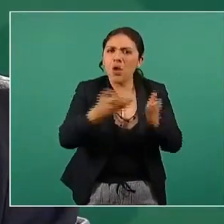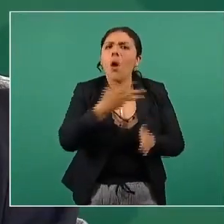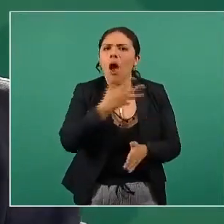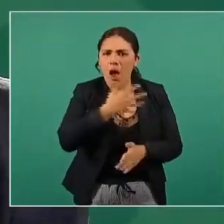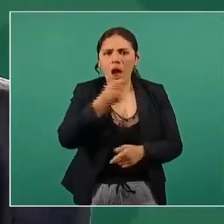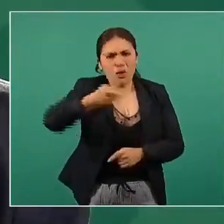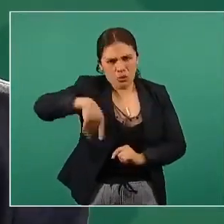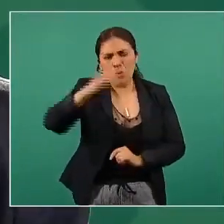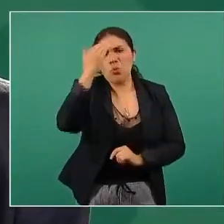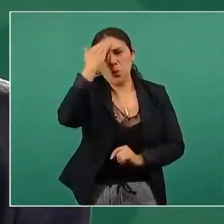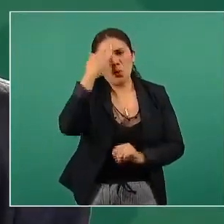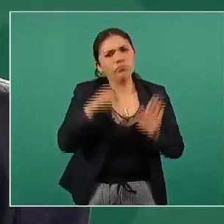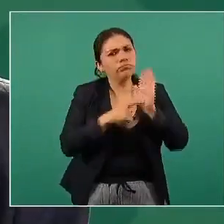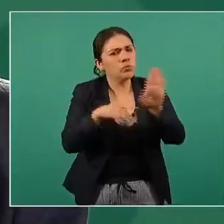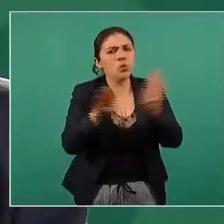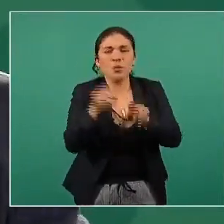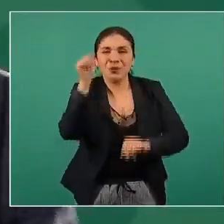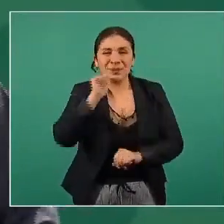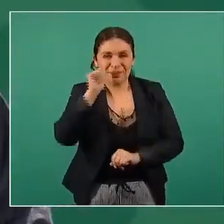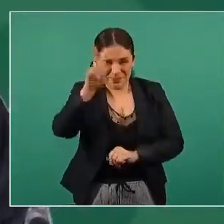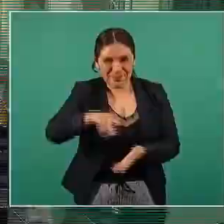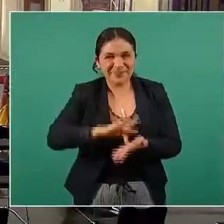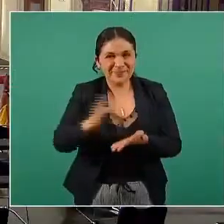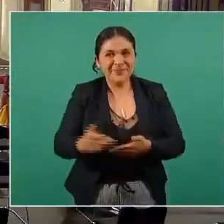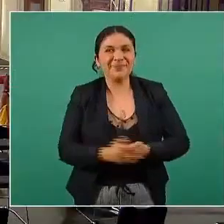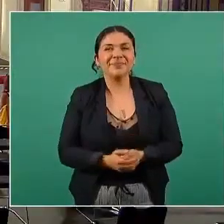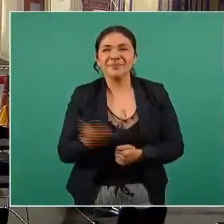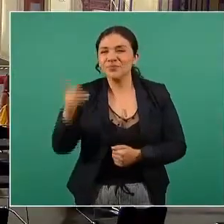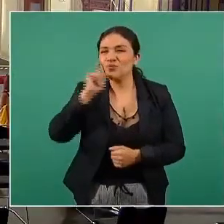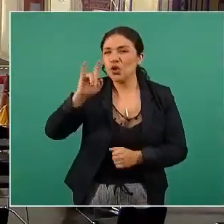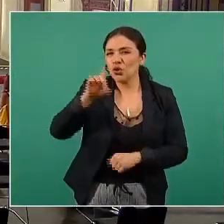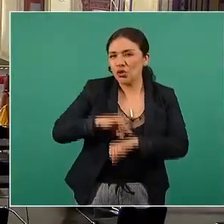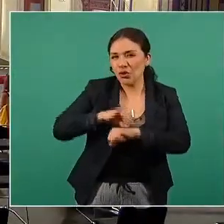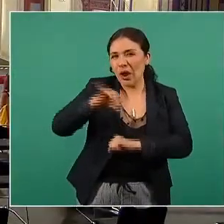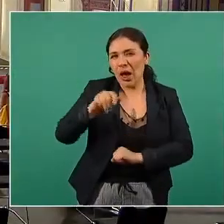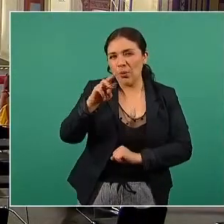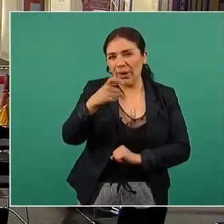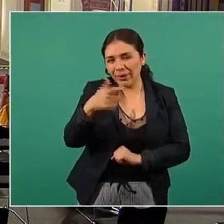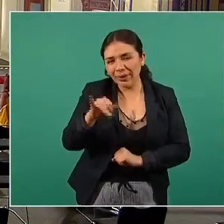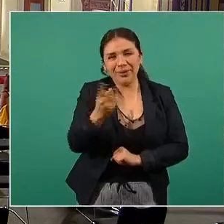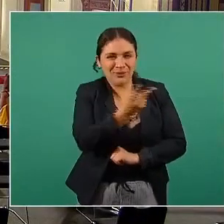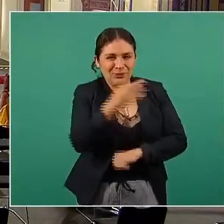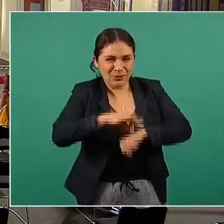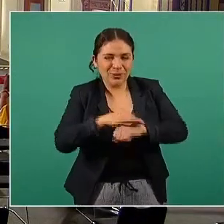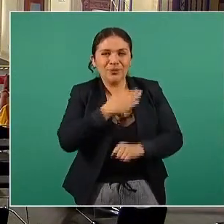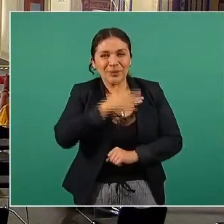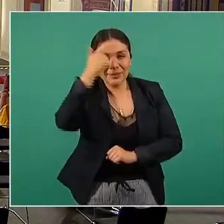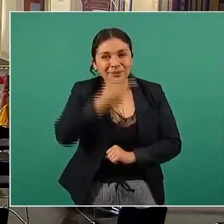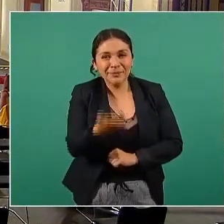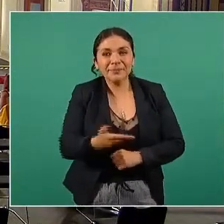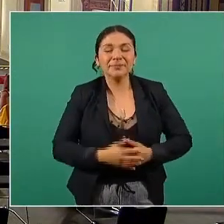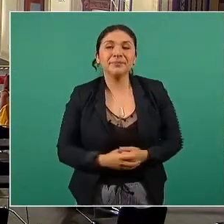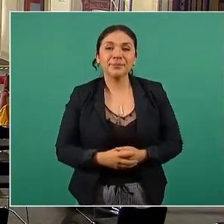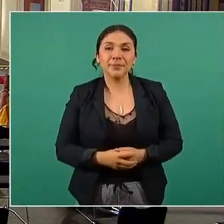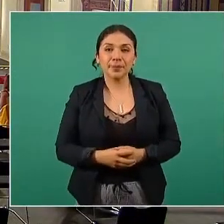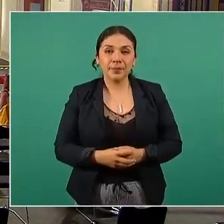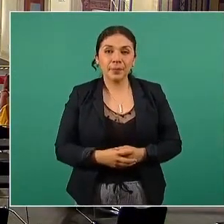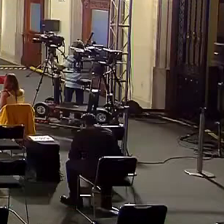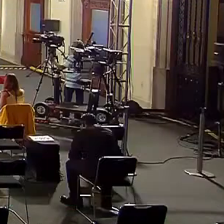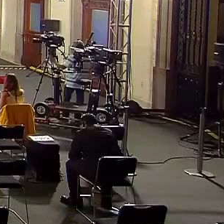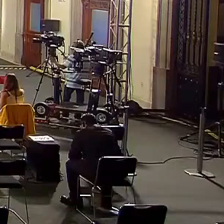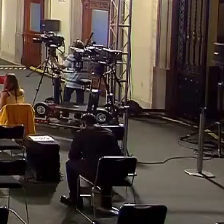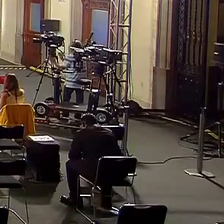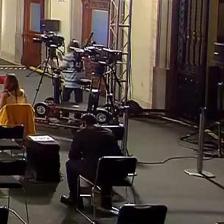de conocimiento público como se ha hecho siempre muchas gracias doctora Jauregui doctor Ricardo Cortés gracias buenas noches gracias gracias